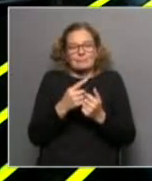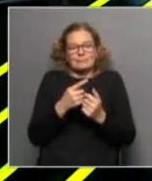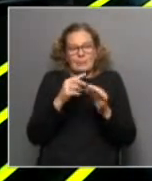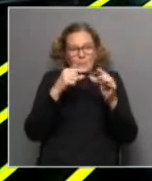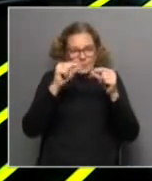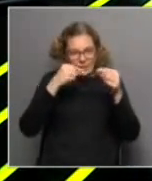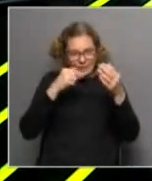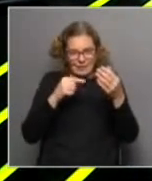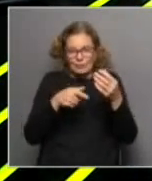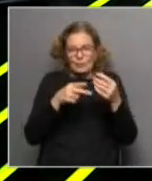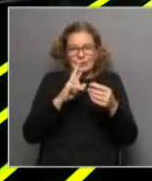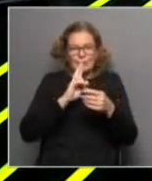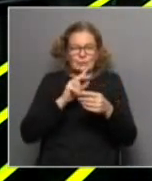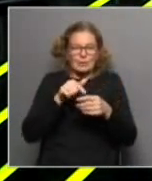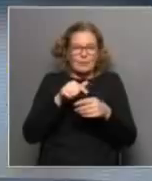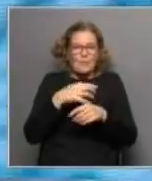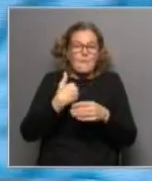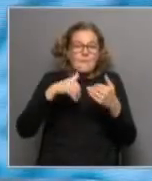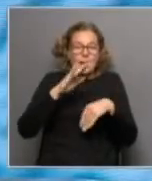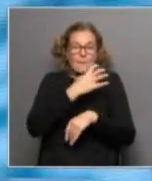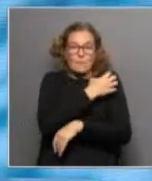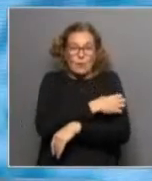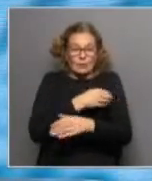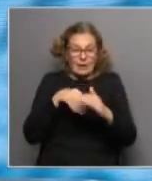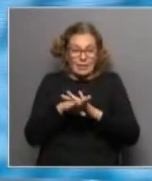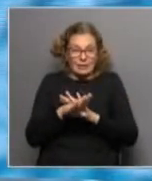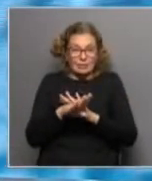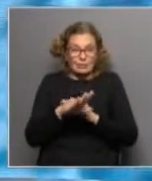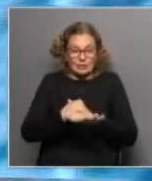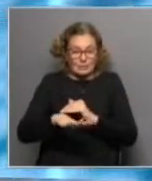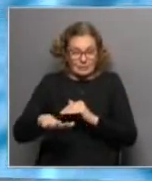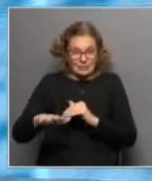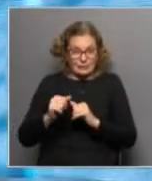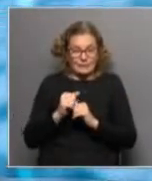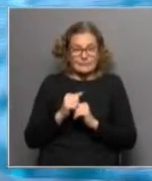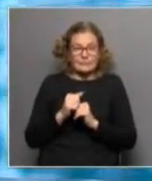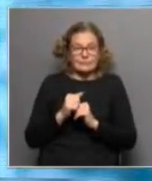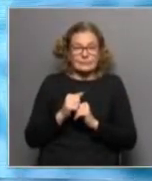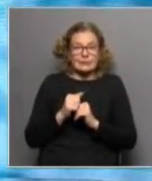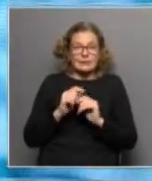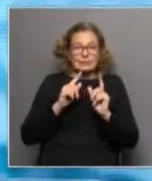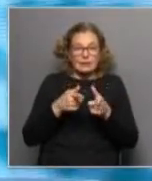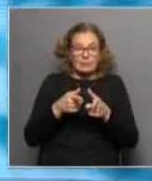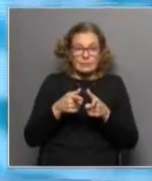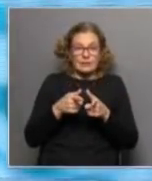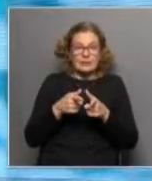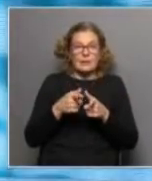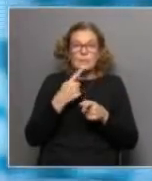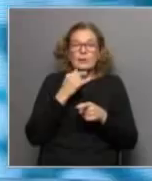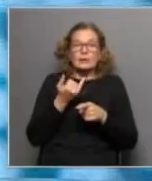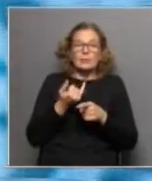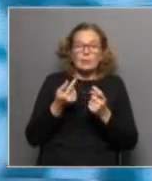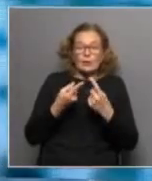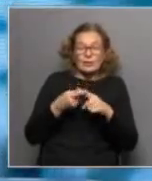resultar o resultaría en mayores niveles de pobreza dentro de la infancia. A la vez, los patrones de fecundidad son